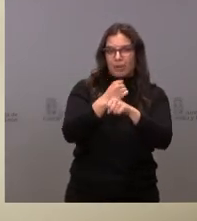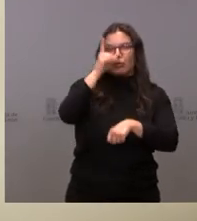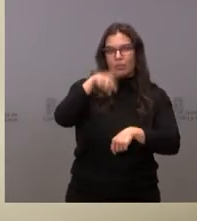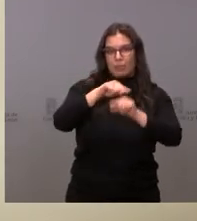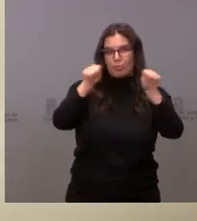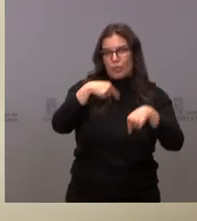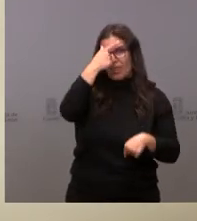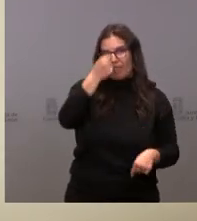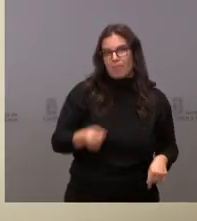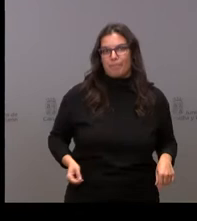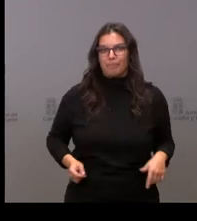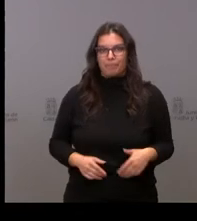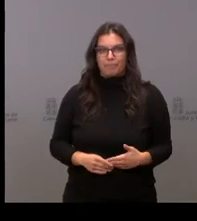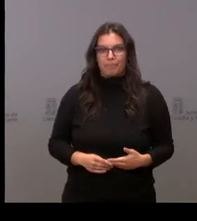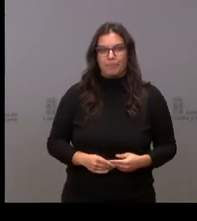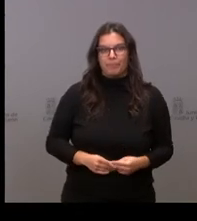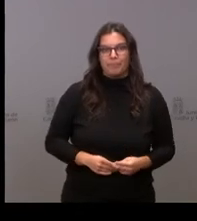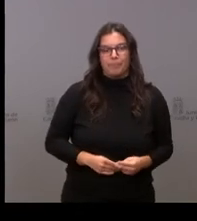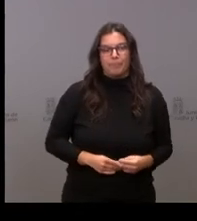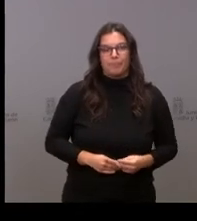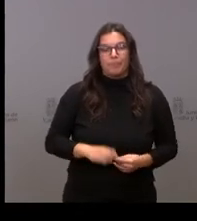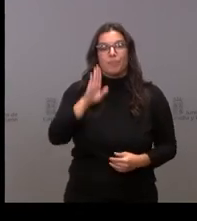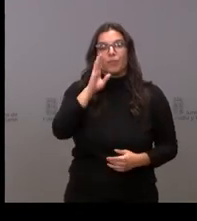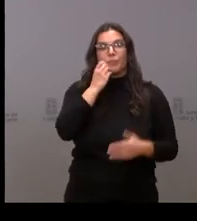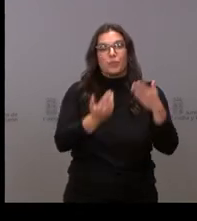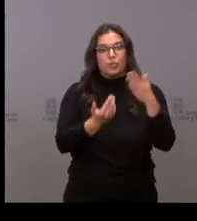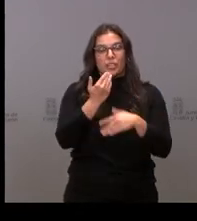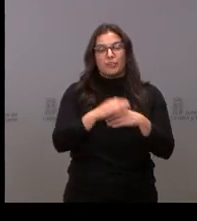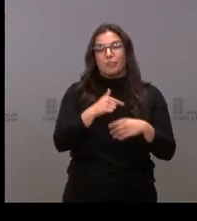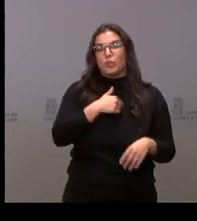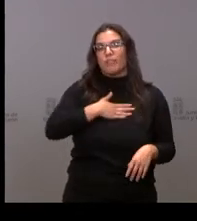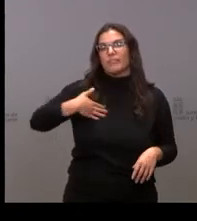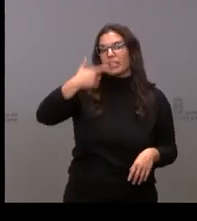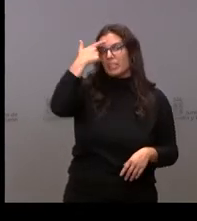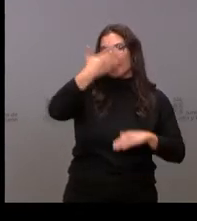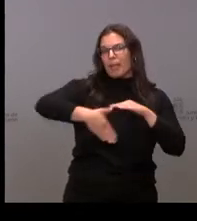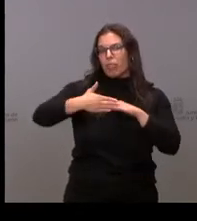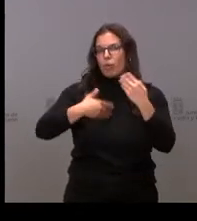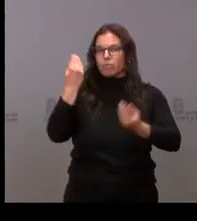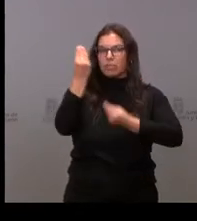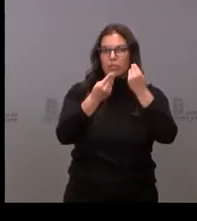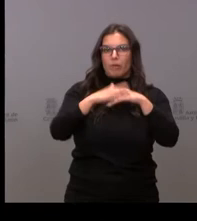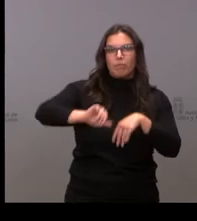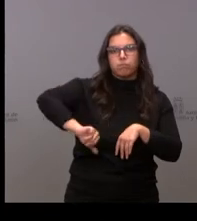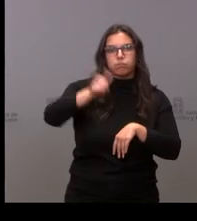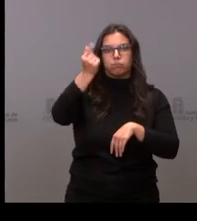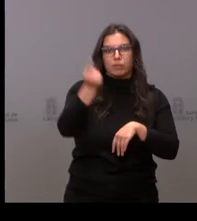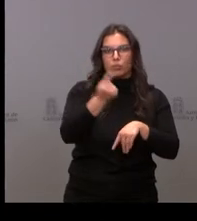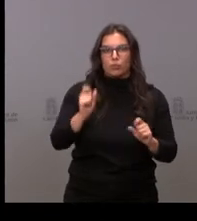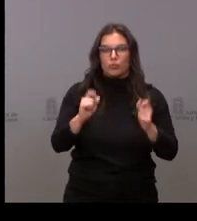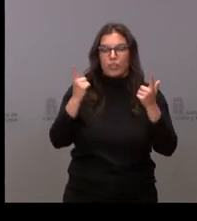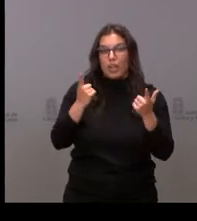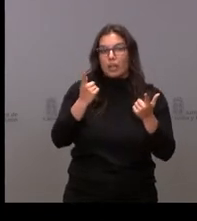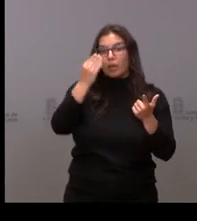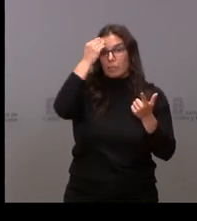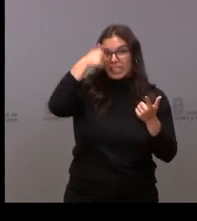de Ávila. Hola, buenos días. Hola. Quería saber qué plazos se manejan para la aprobación de los presupuestos, si confían en